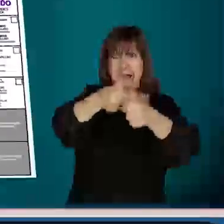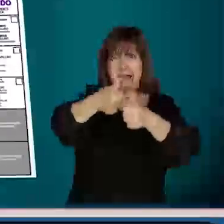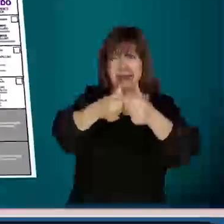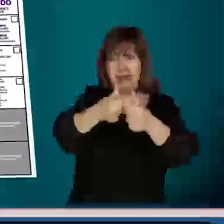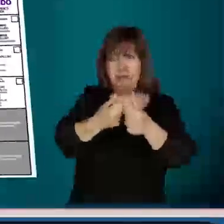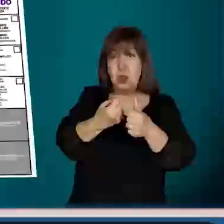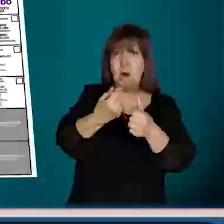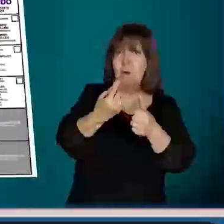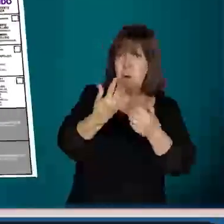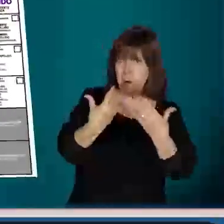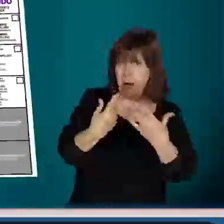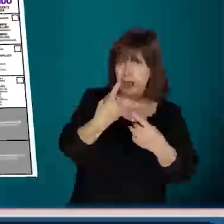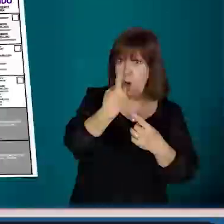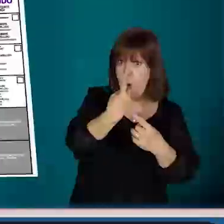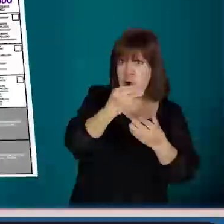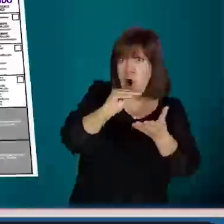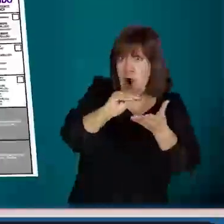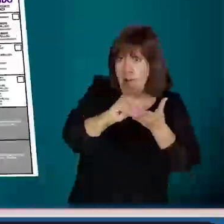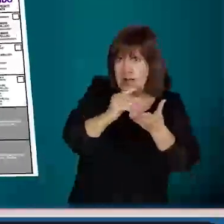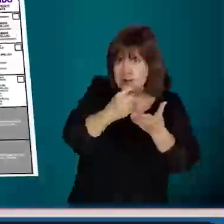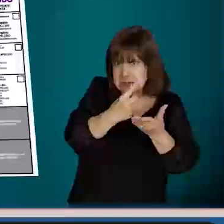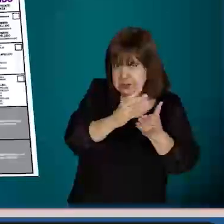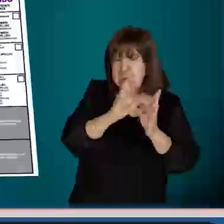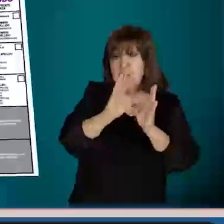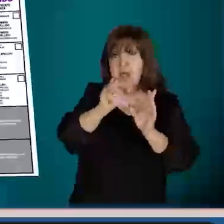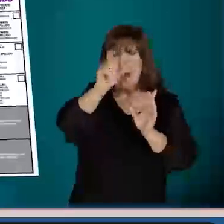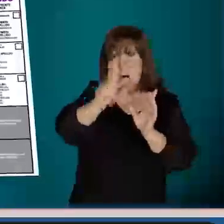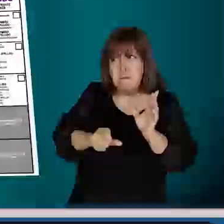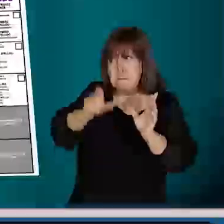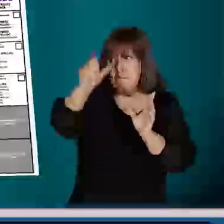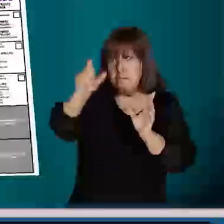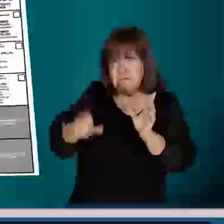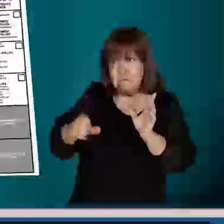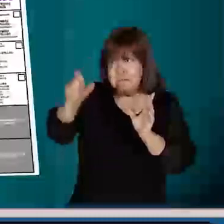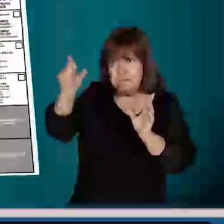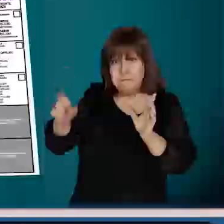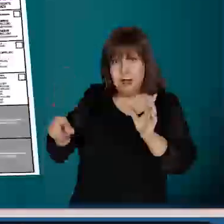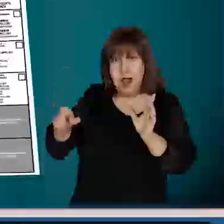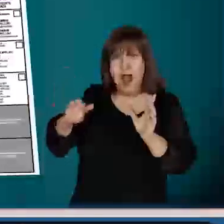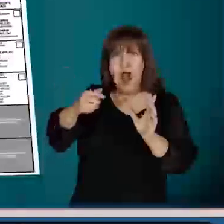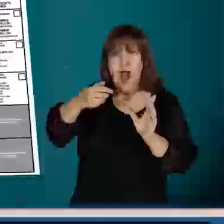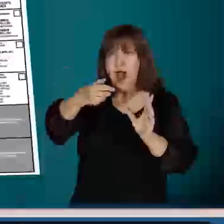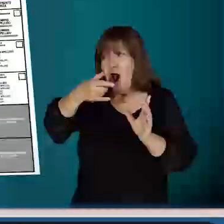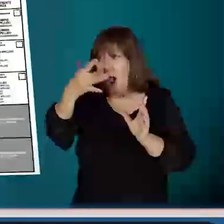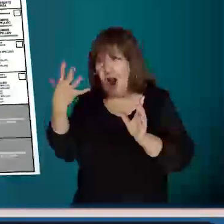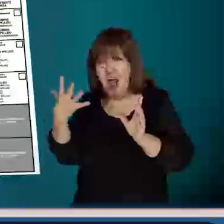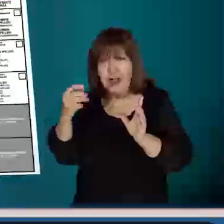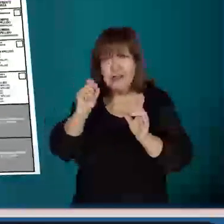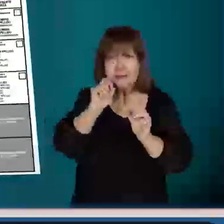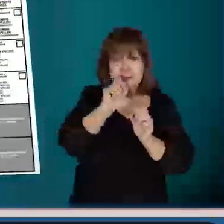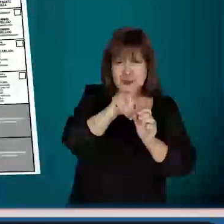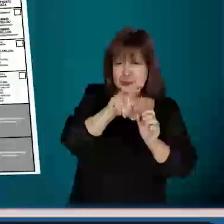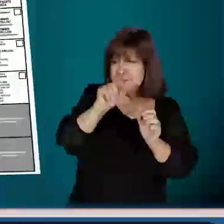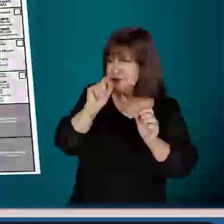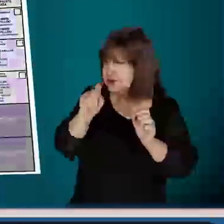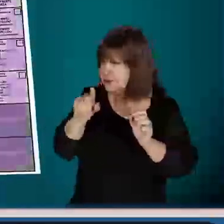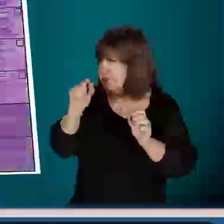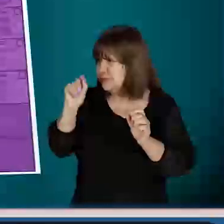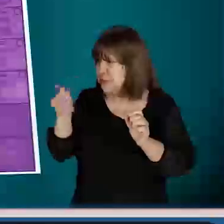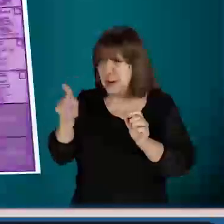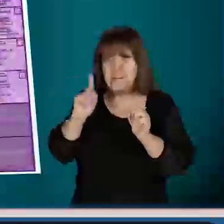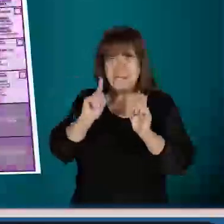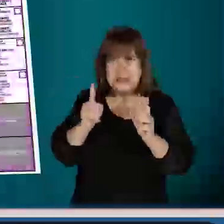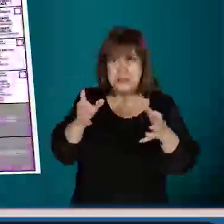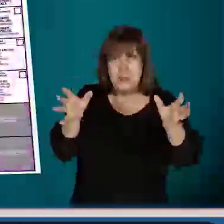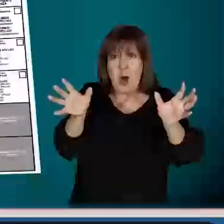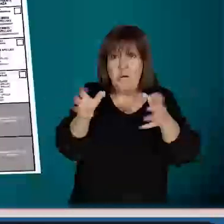listas de un mismo partido, y cada columna de la boleta es una lista, mientras que los colores identifican las diferentes